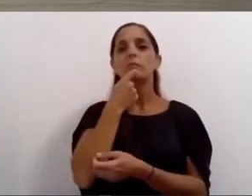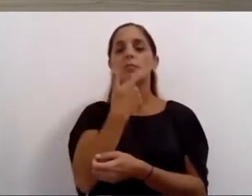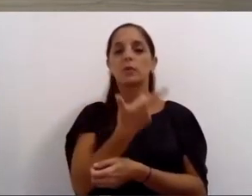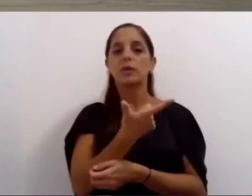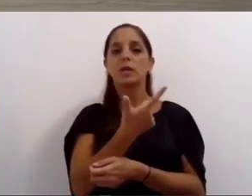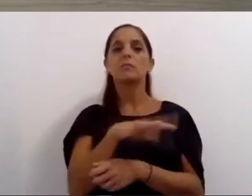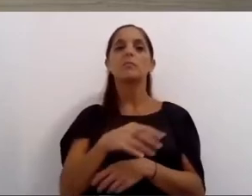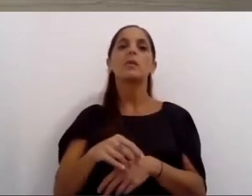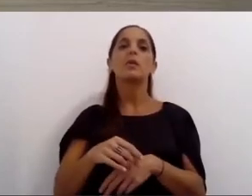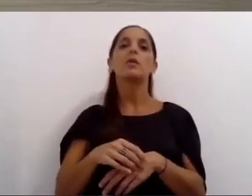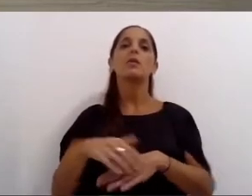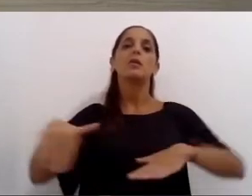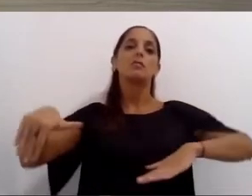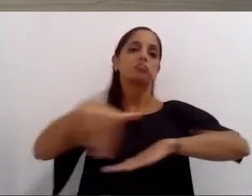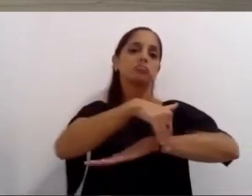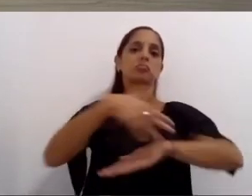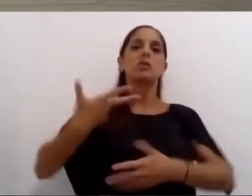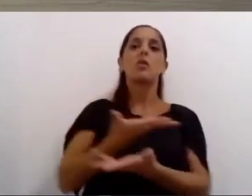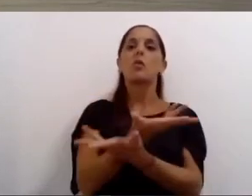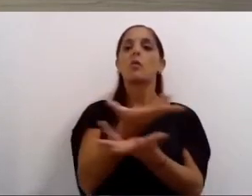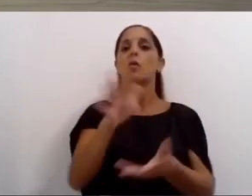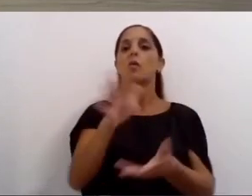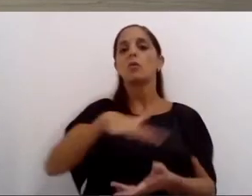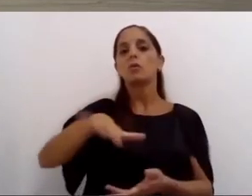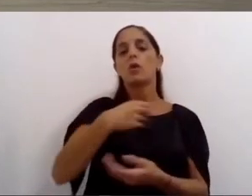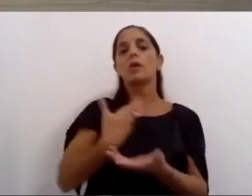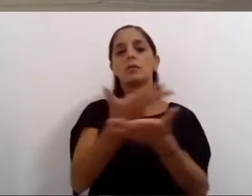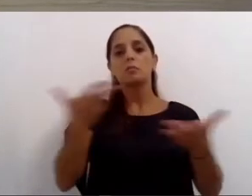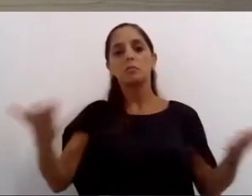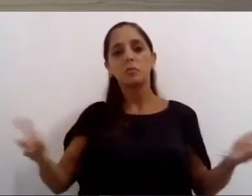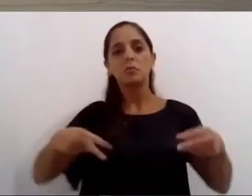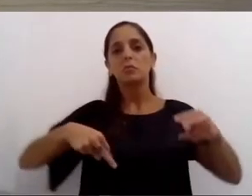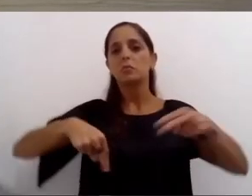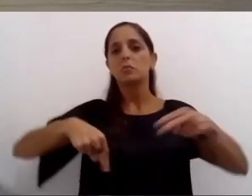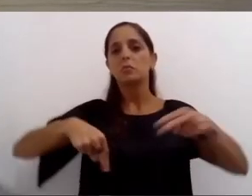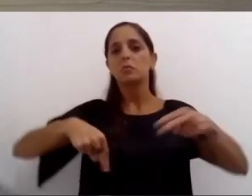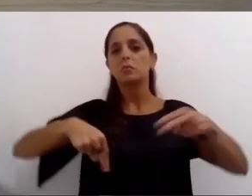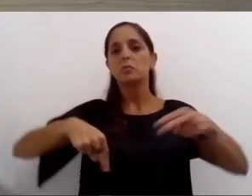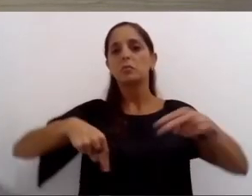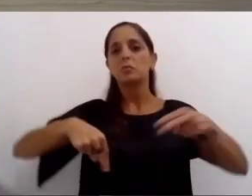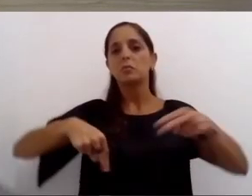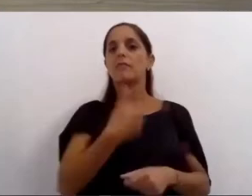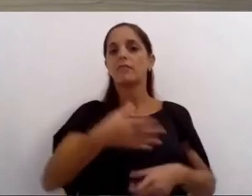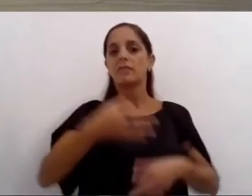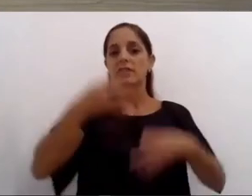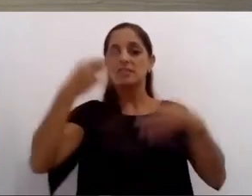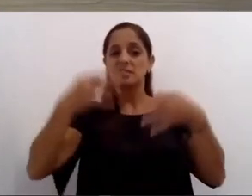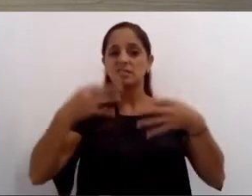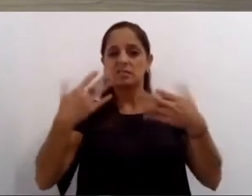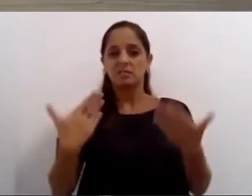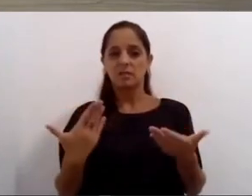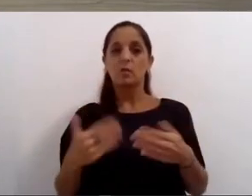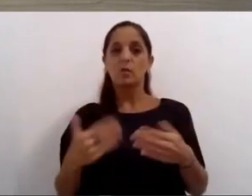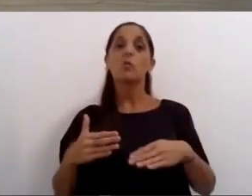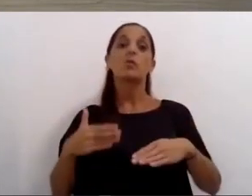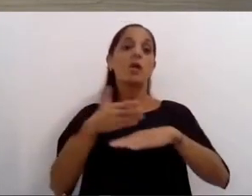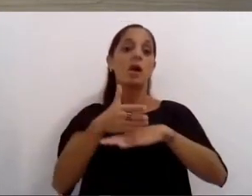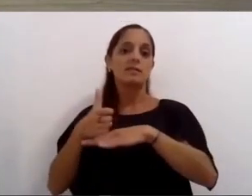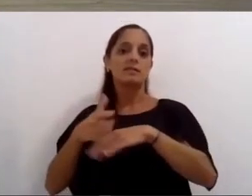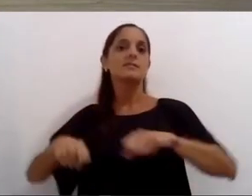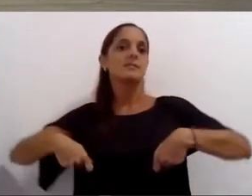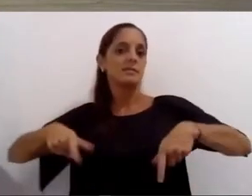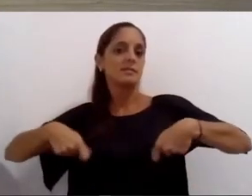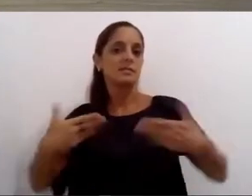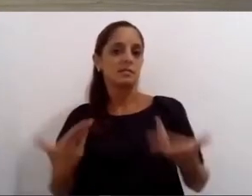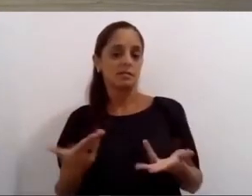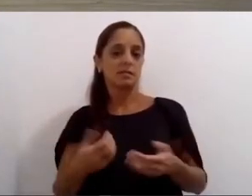distintas formas de aprovechar más el espacio público y mejorar un tránsito peatonal para que sea seguro y accesible vamos a continuar con